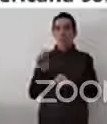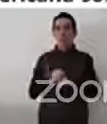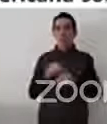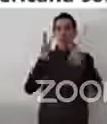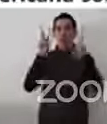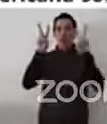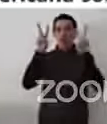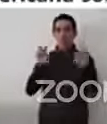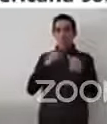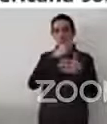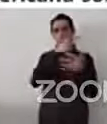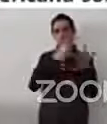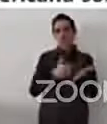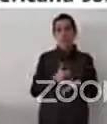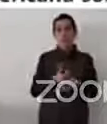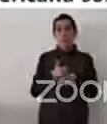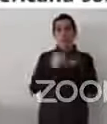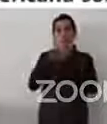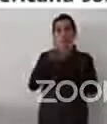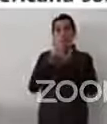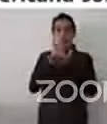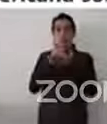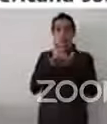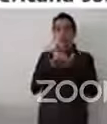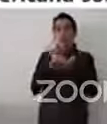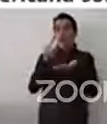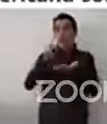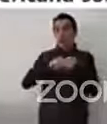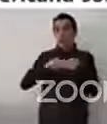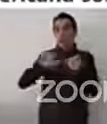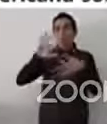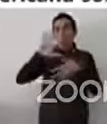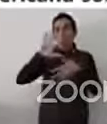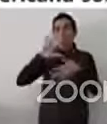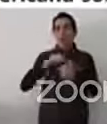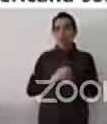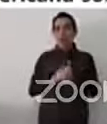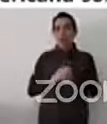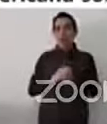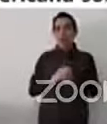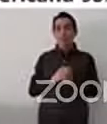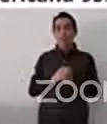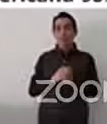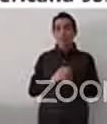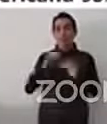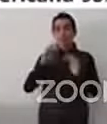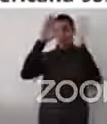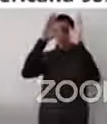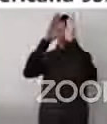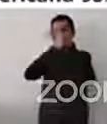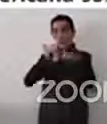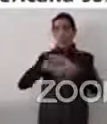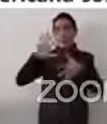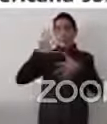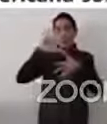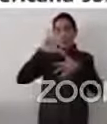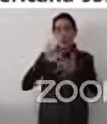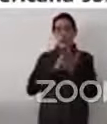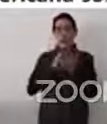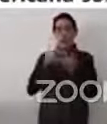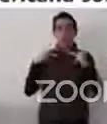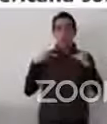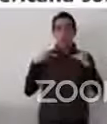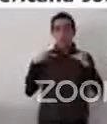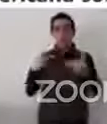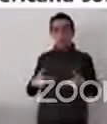internacional a lo regional. Igual, la Convención Americana de Derechos Humanos, la Convención Interamericana